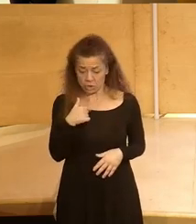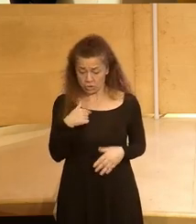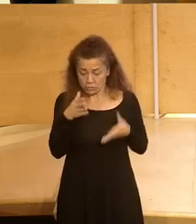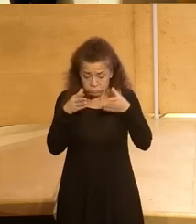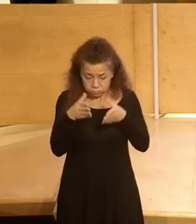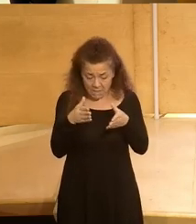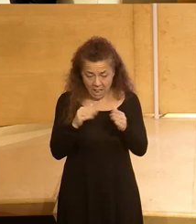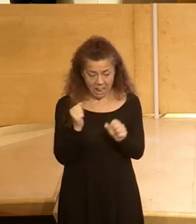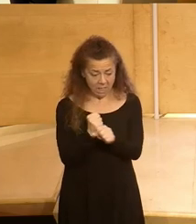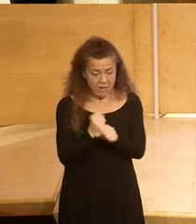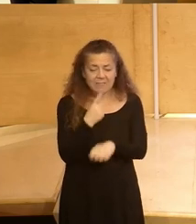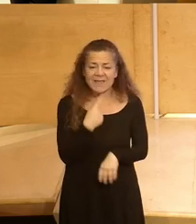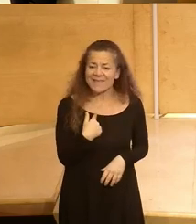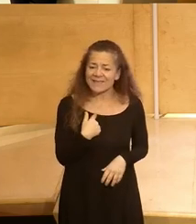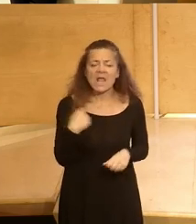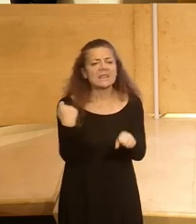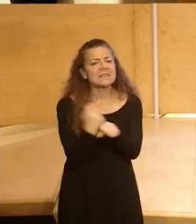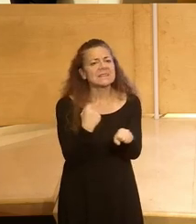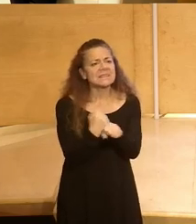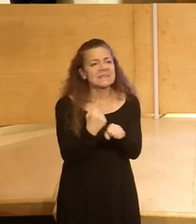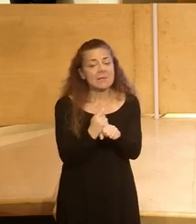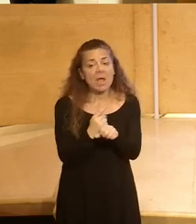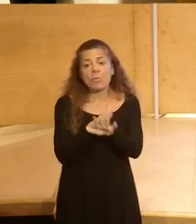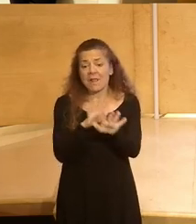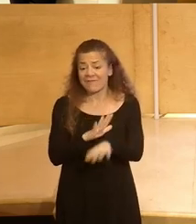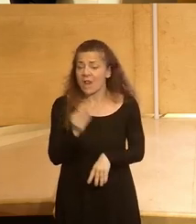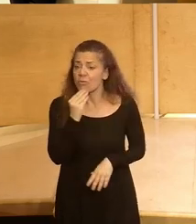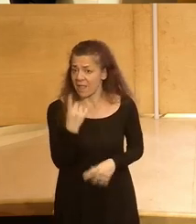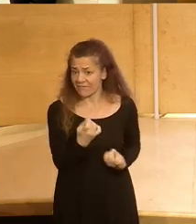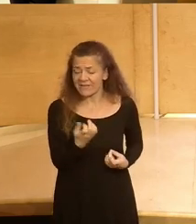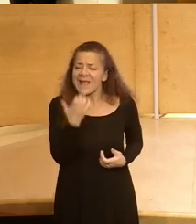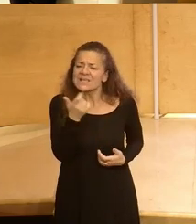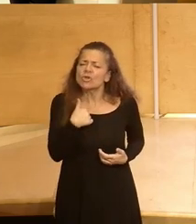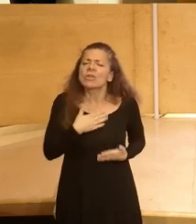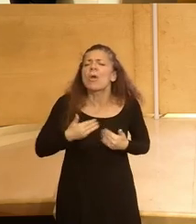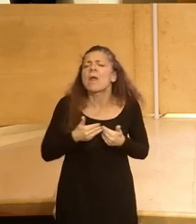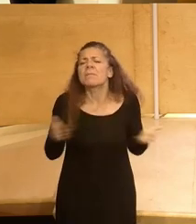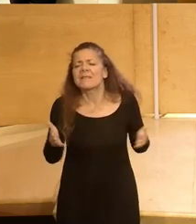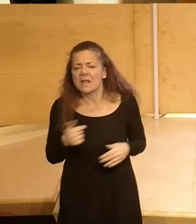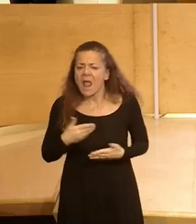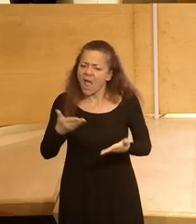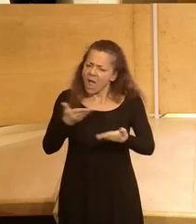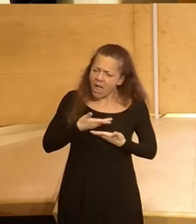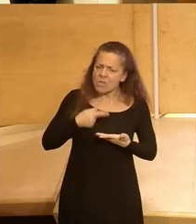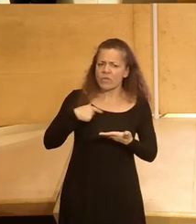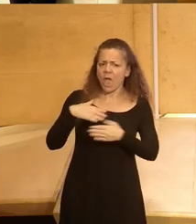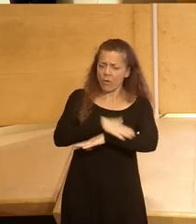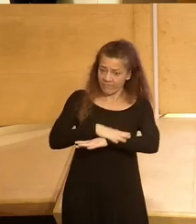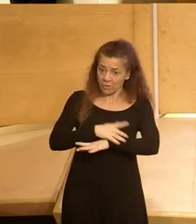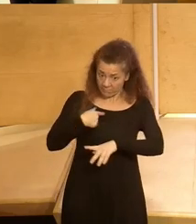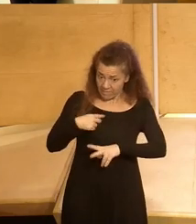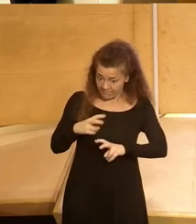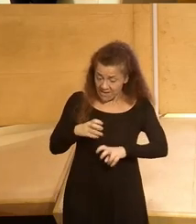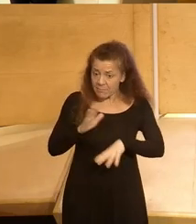mundo laboral me dice mucho lo de trabaja de lo que te va a dar de comer ¿no? yo quiero saber y si quiero emprender ¿la ayuda al gobierno me va a servir para